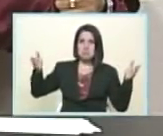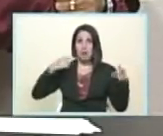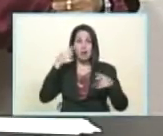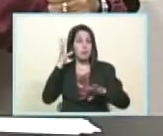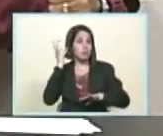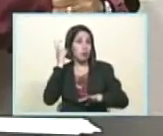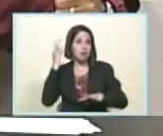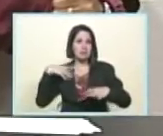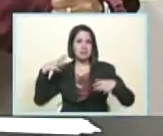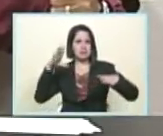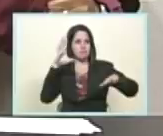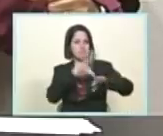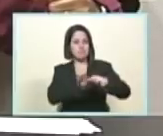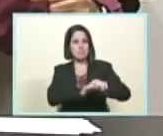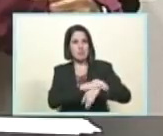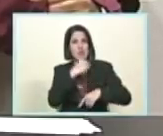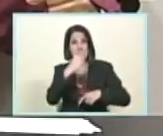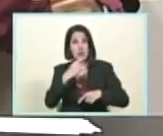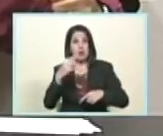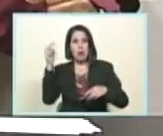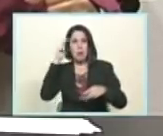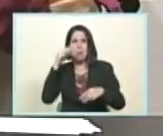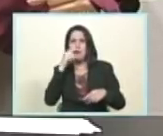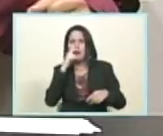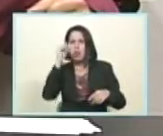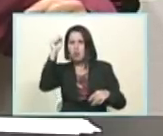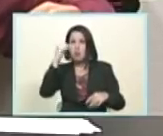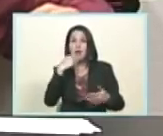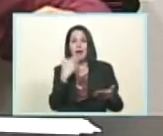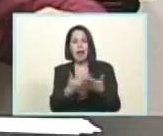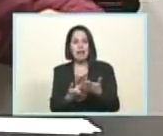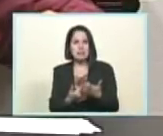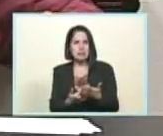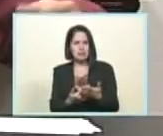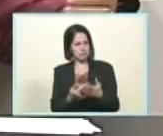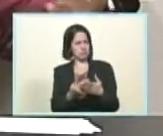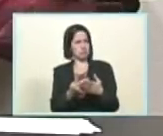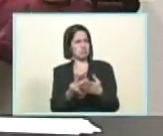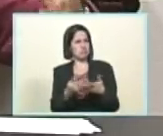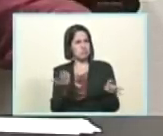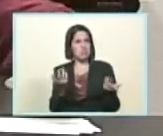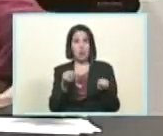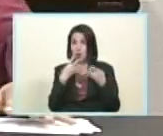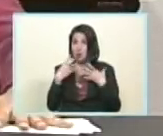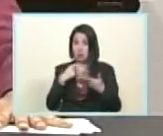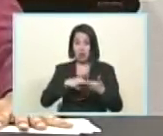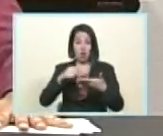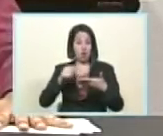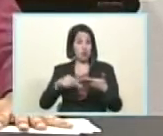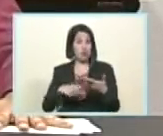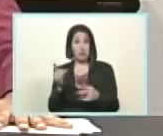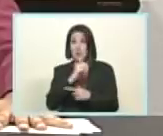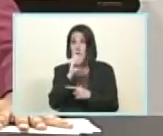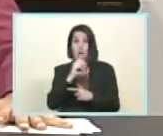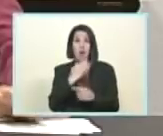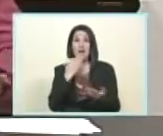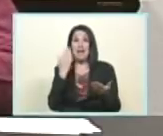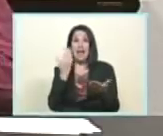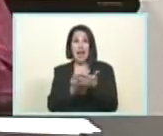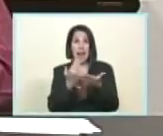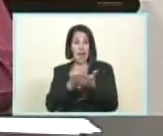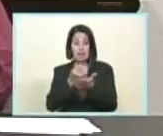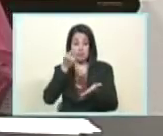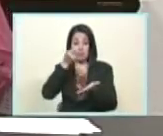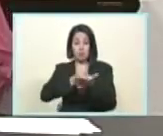de las mujeres me agarró el brazo de leche y me dijo Maduro Maduro gracias y yo le digo bueno el contrato colectivo no gracias porque me